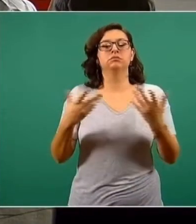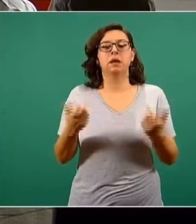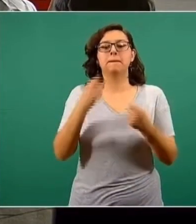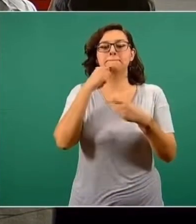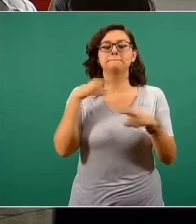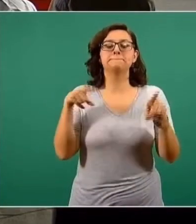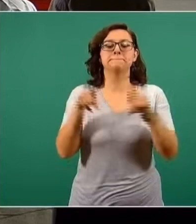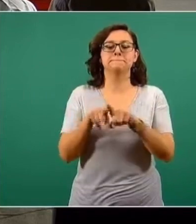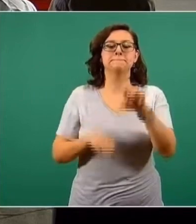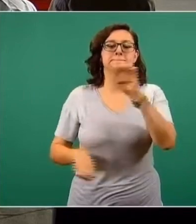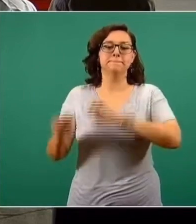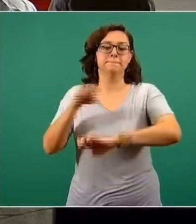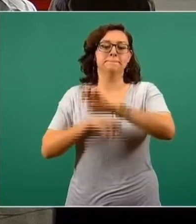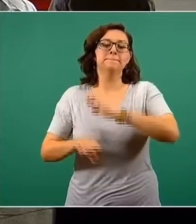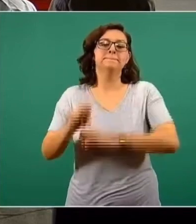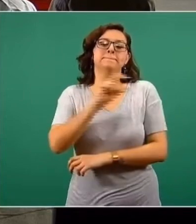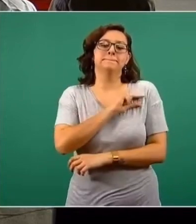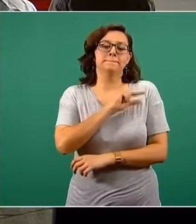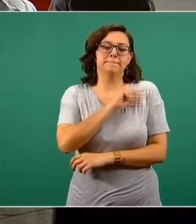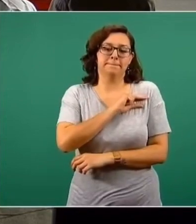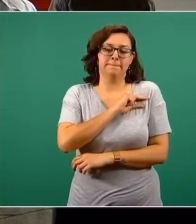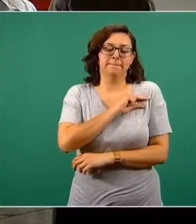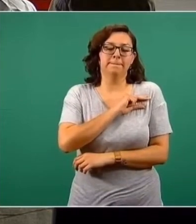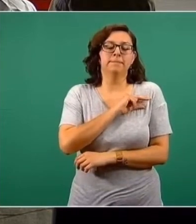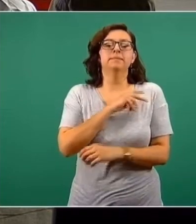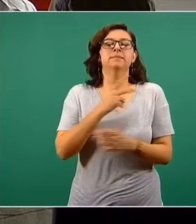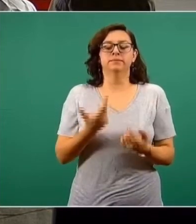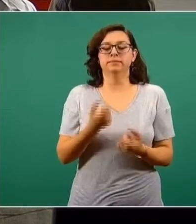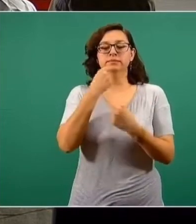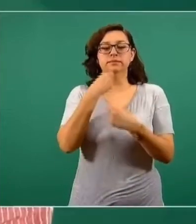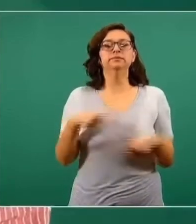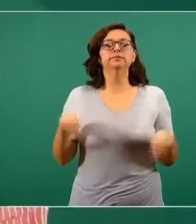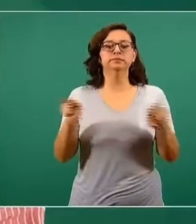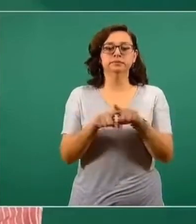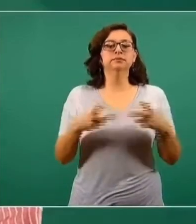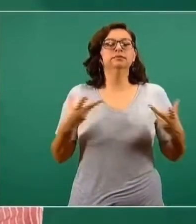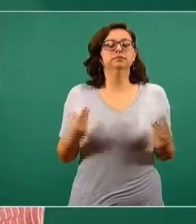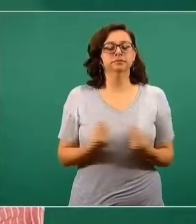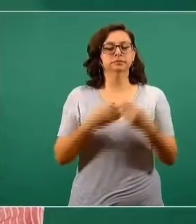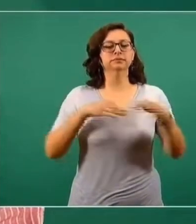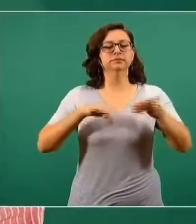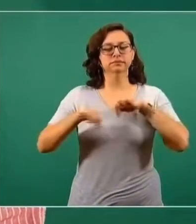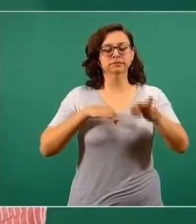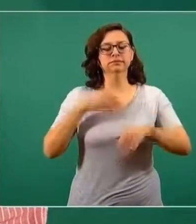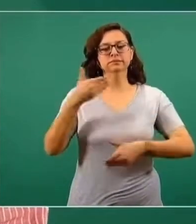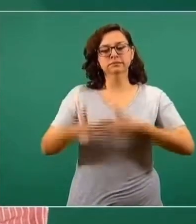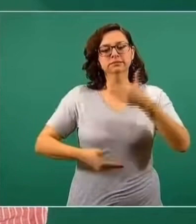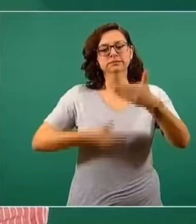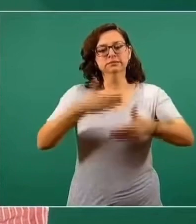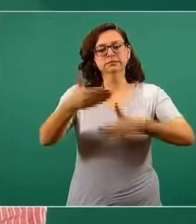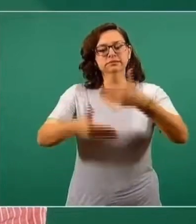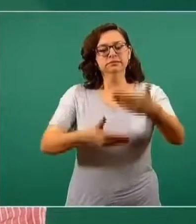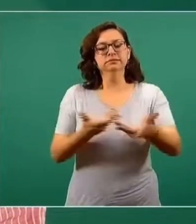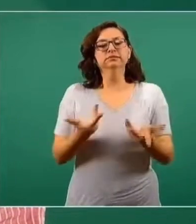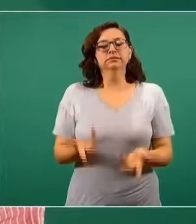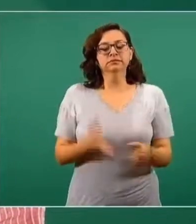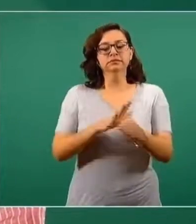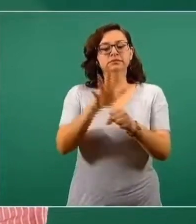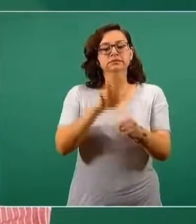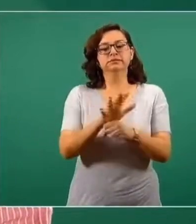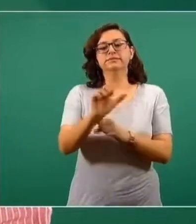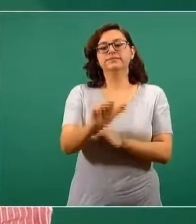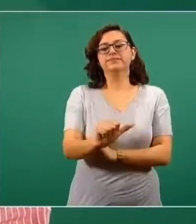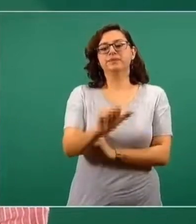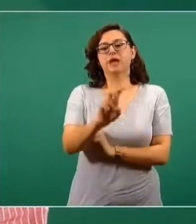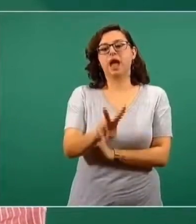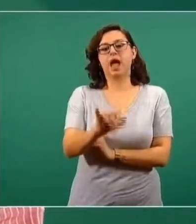empresa privada que ha estado desde hace mucho tiempo trabajando para el interés nacional, es esta empresa Avimex,